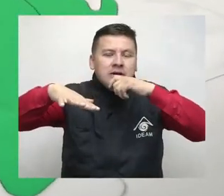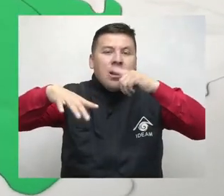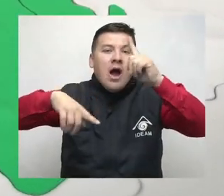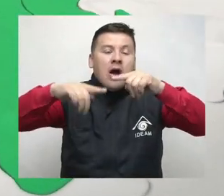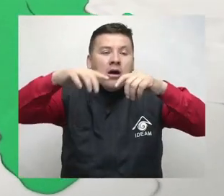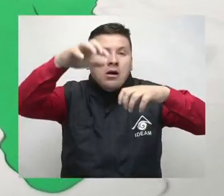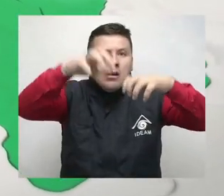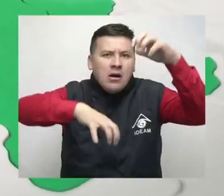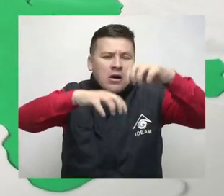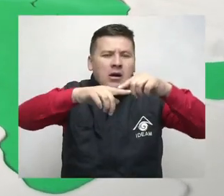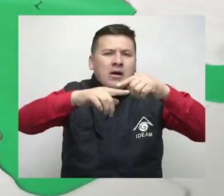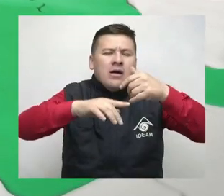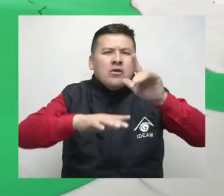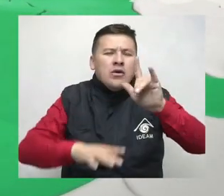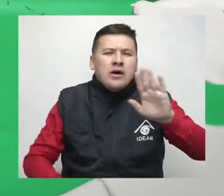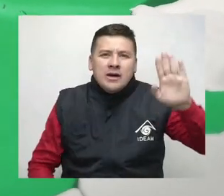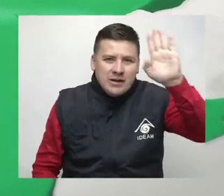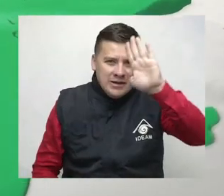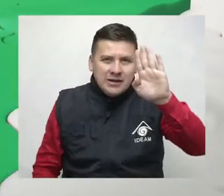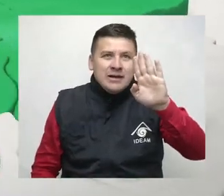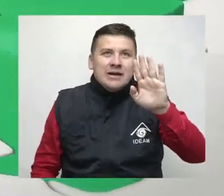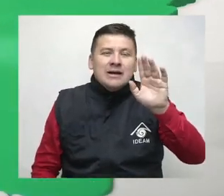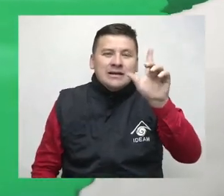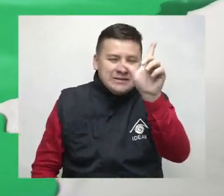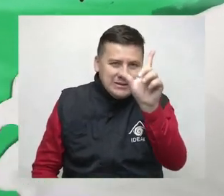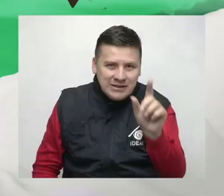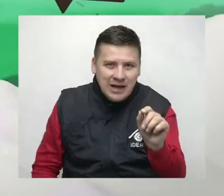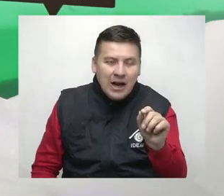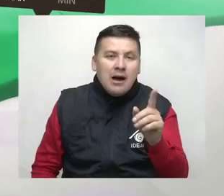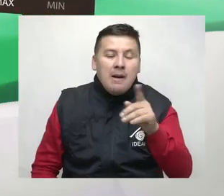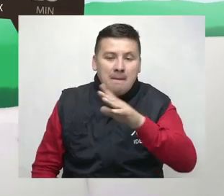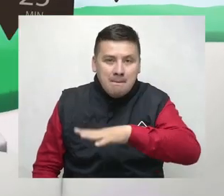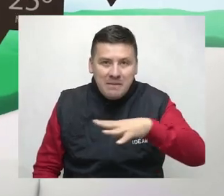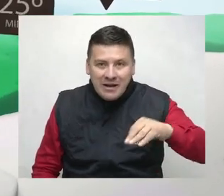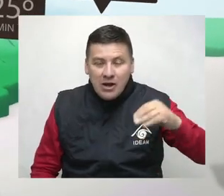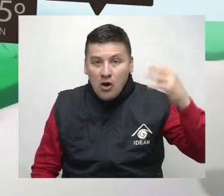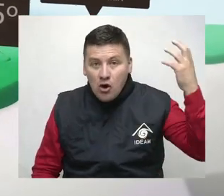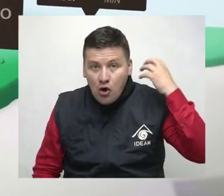variada intensidad sobre el departamento de Cesar, Magdalena, Bolívar y Córdoba.